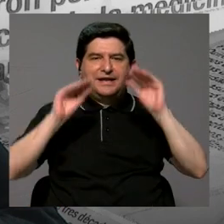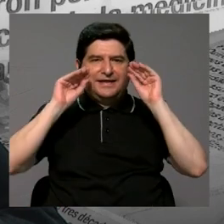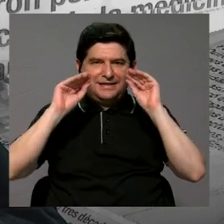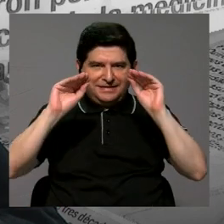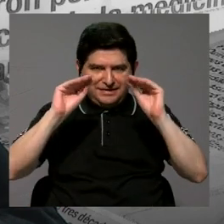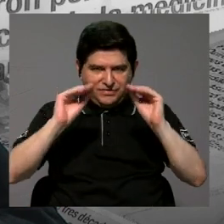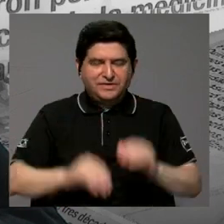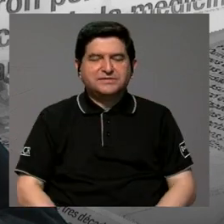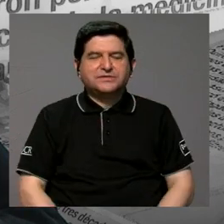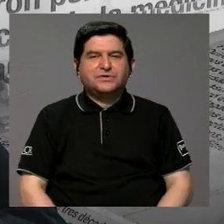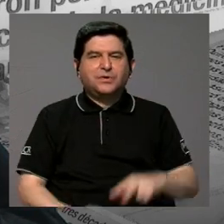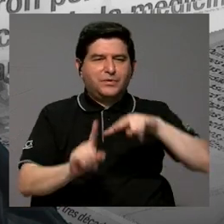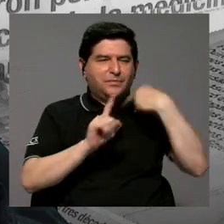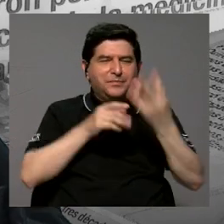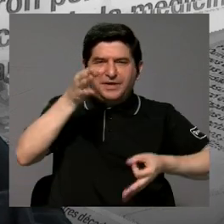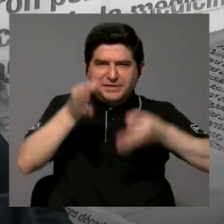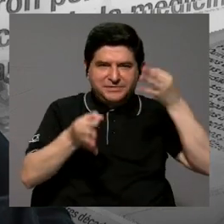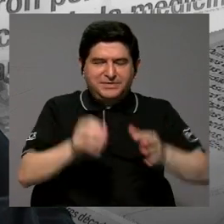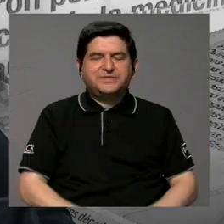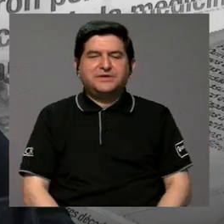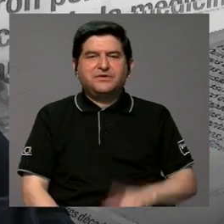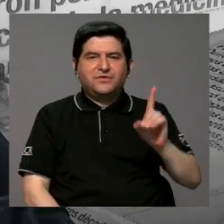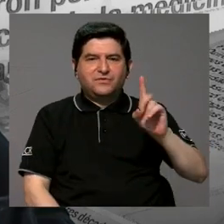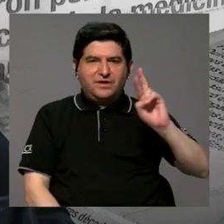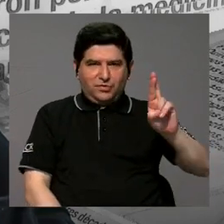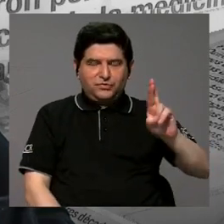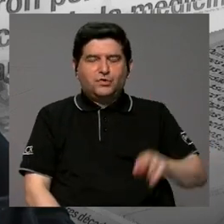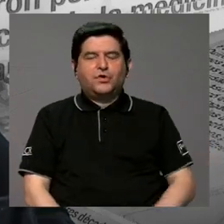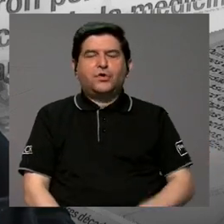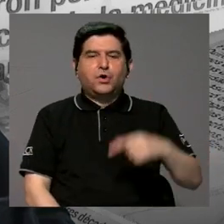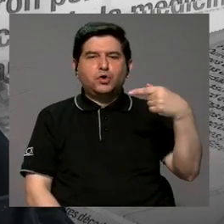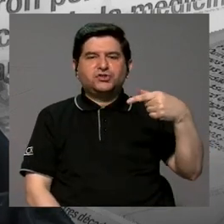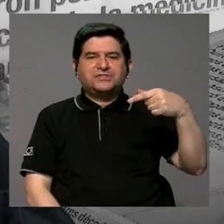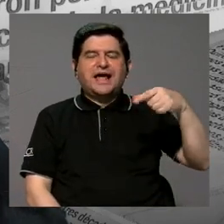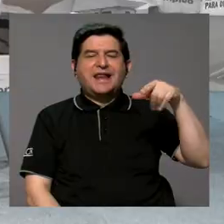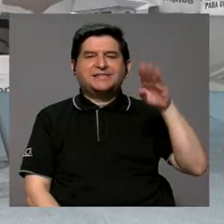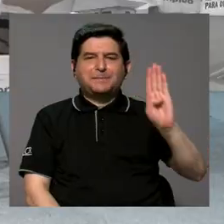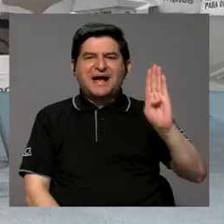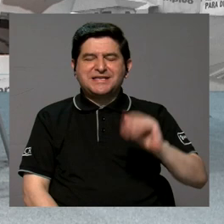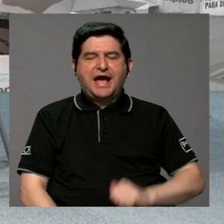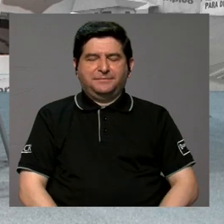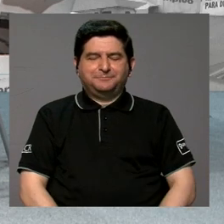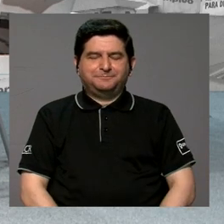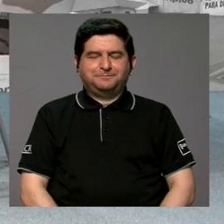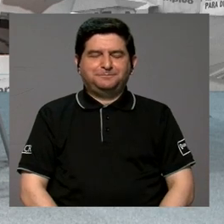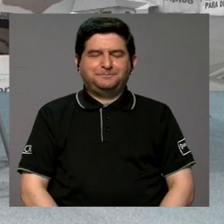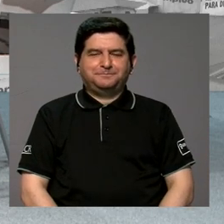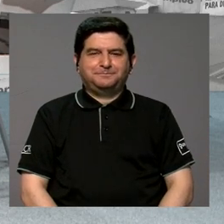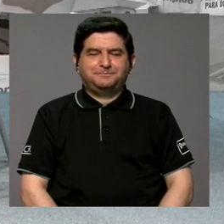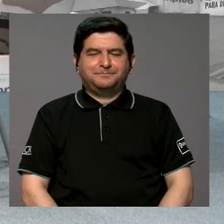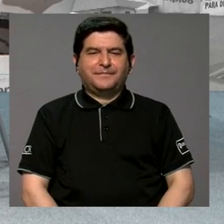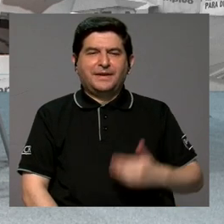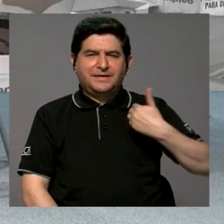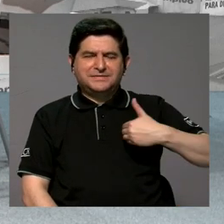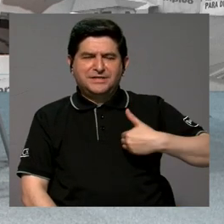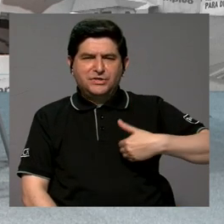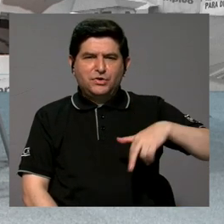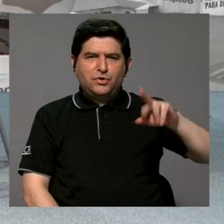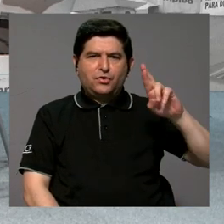desde el punto de vista jurídico con el doctor González Bayar. Don Rafael,